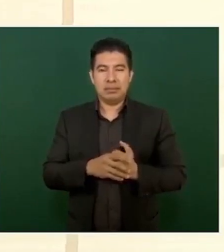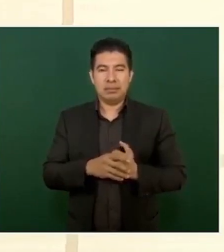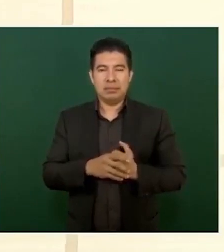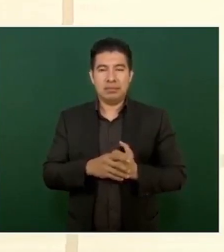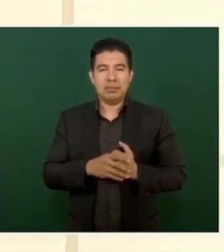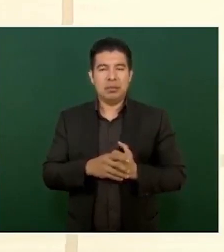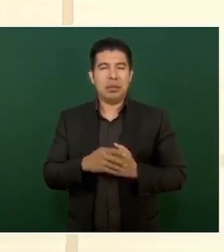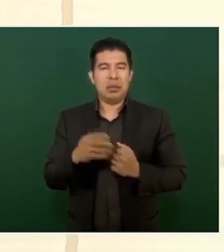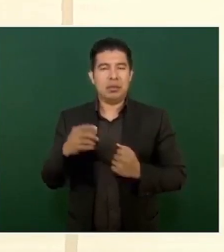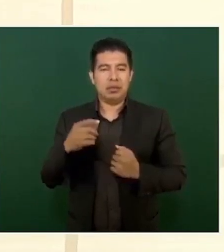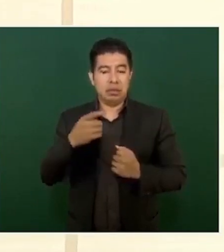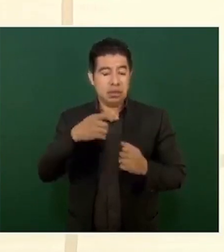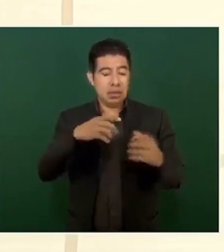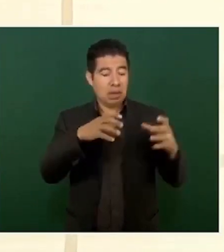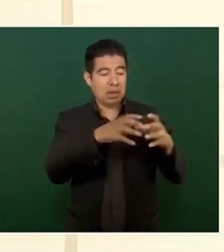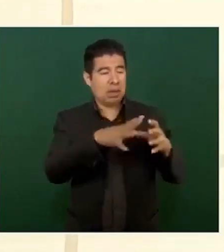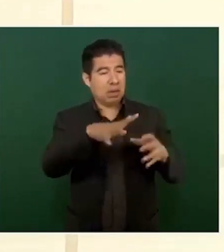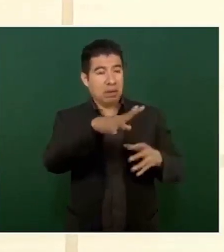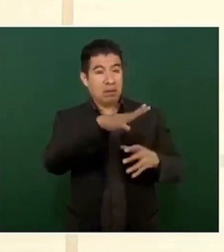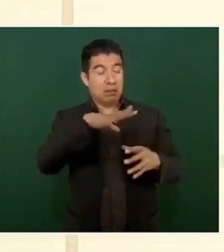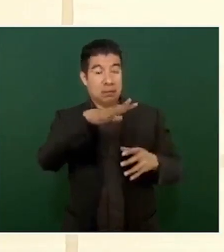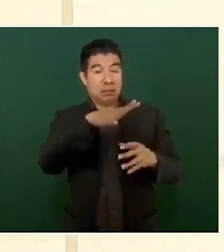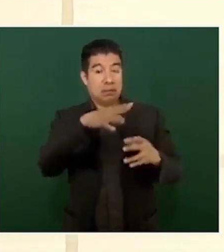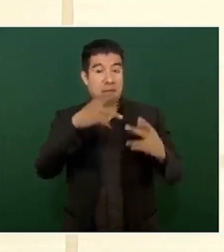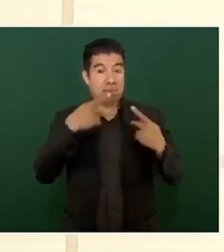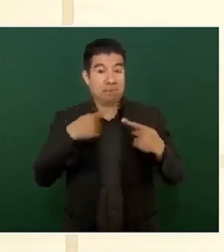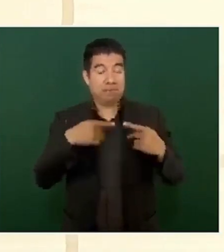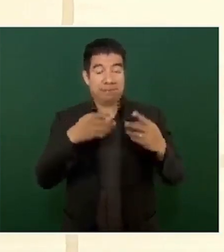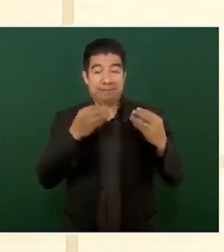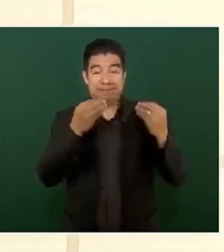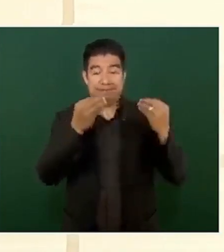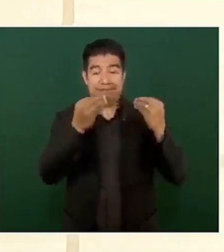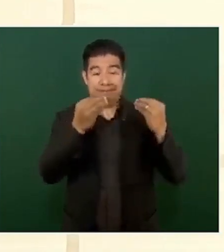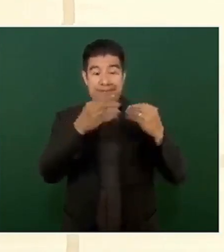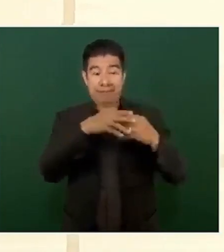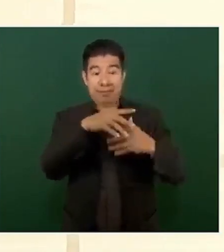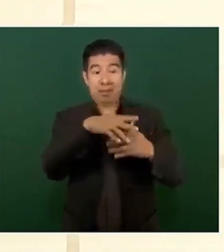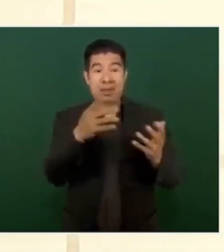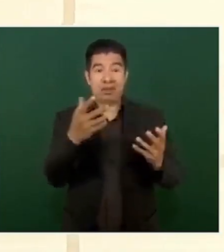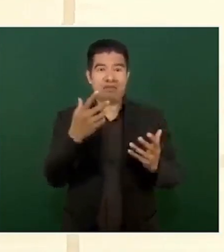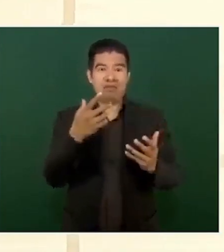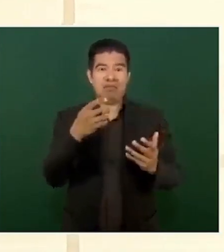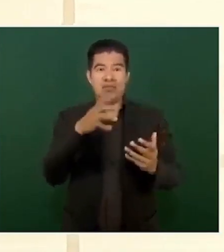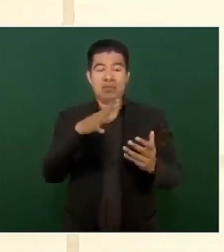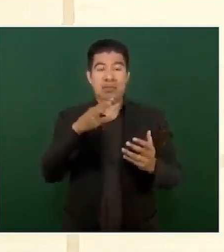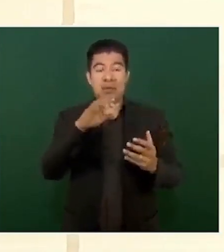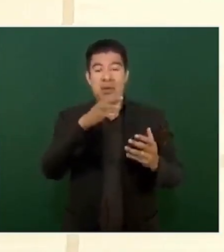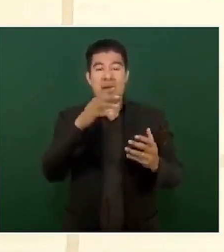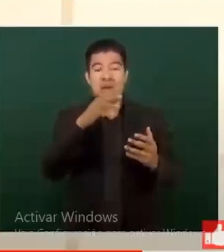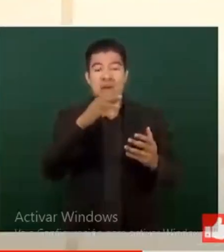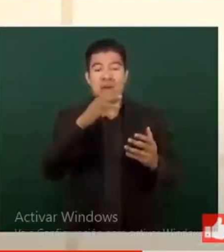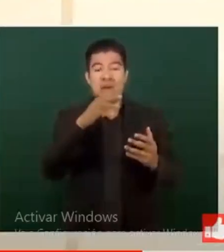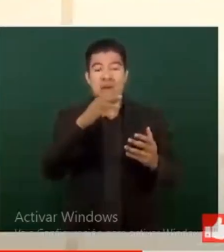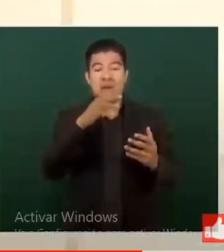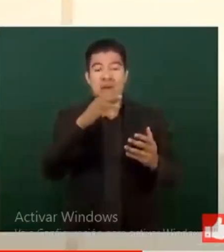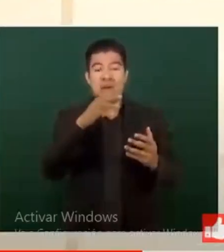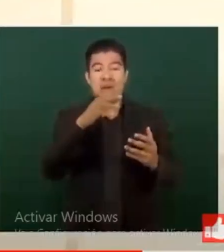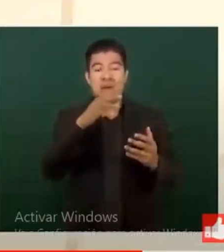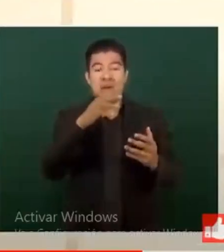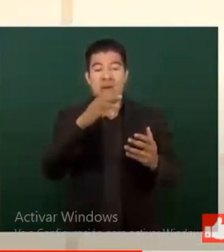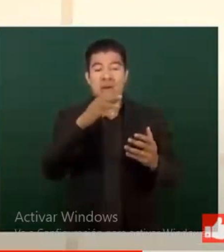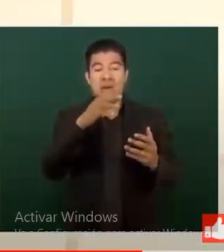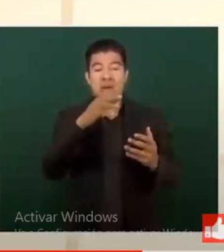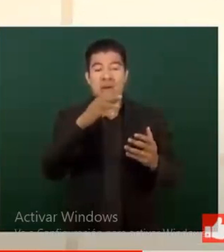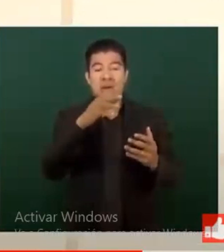El de Europa Claro Para tan pequeños Políticos Y gobernantes Ay, me encanta Esa